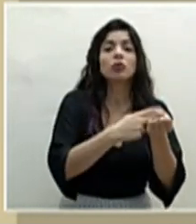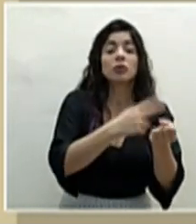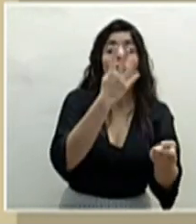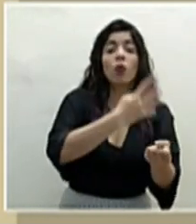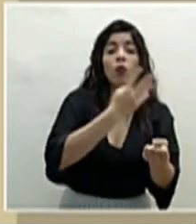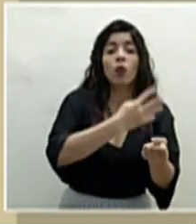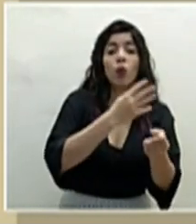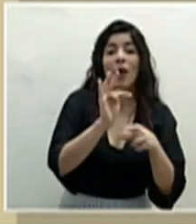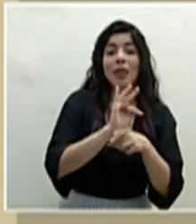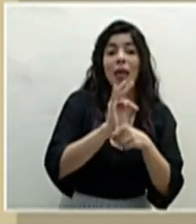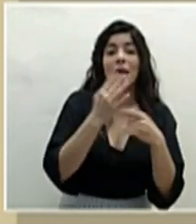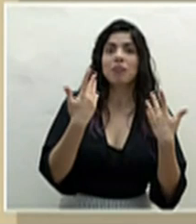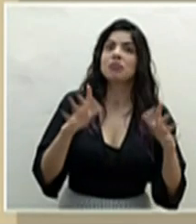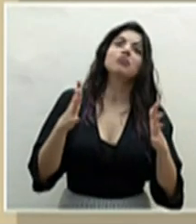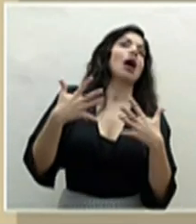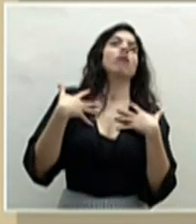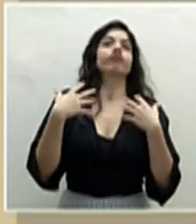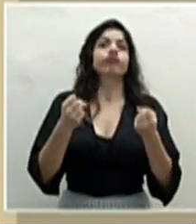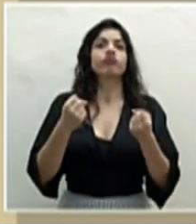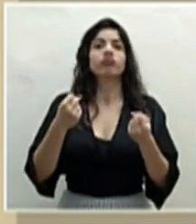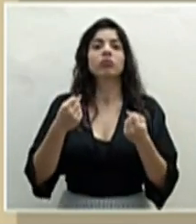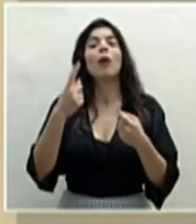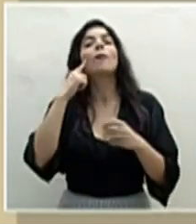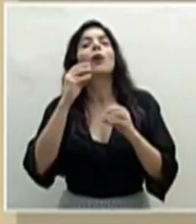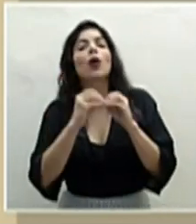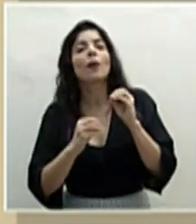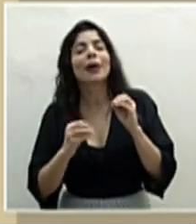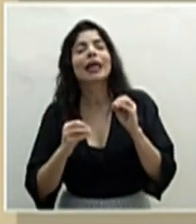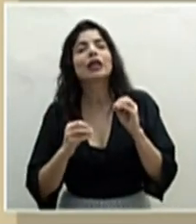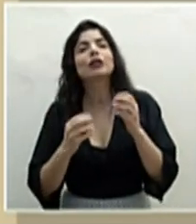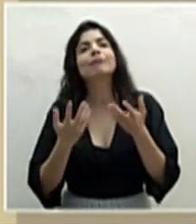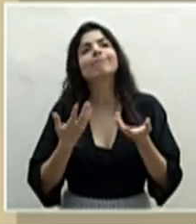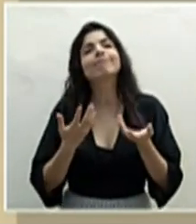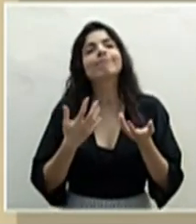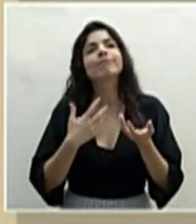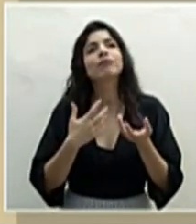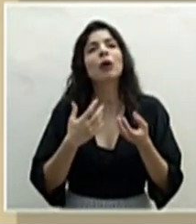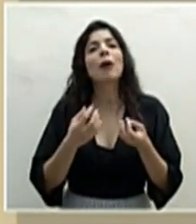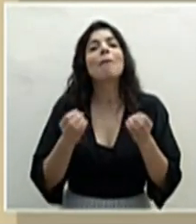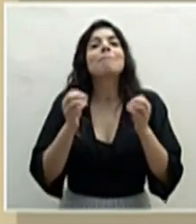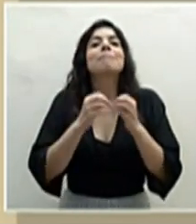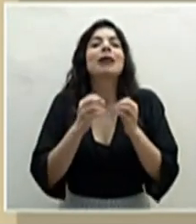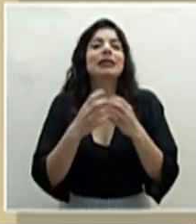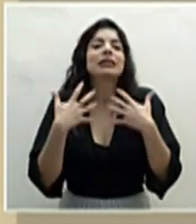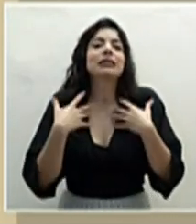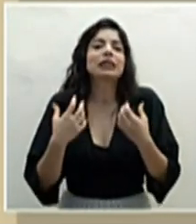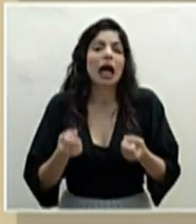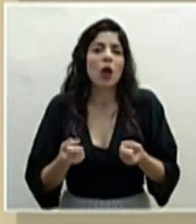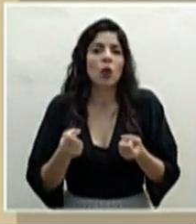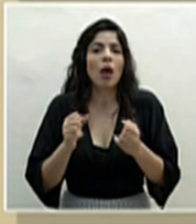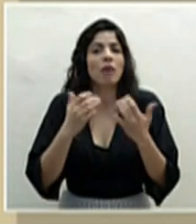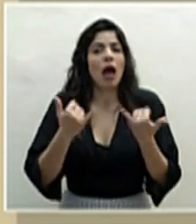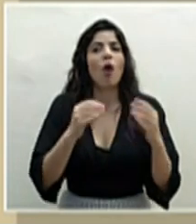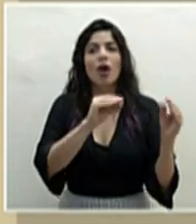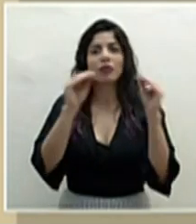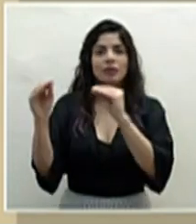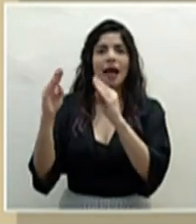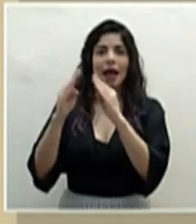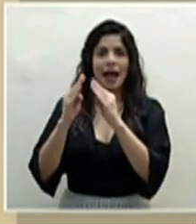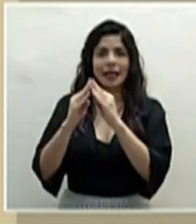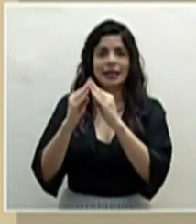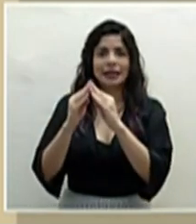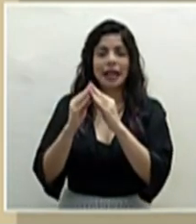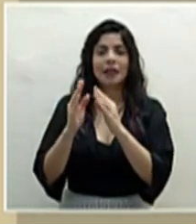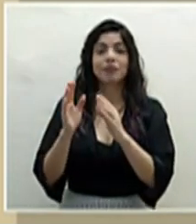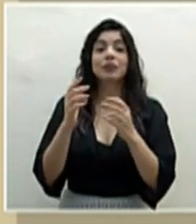ya está recuperada. Bueno, lo menos mucho más saludable en su casa. Y tenemos